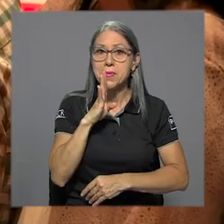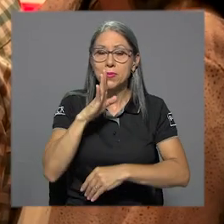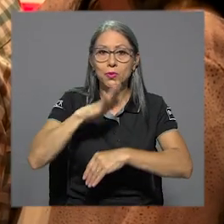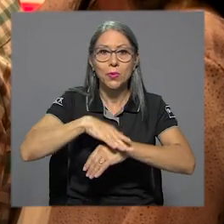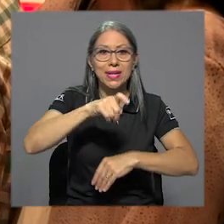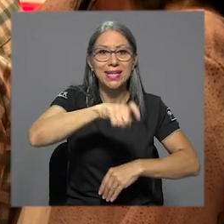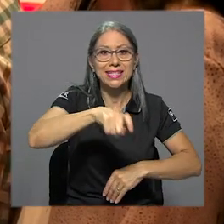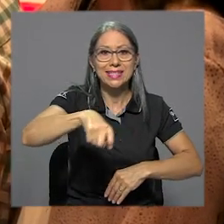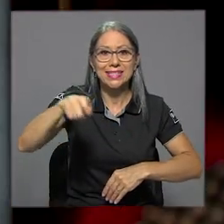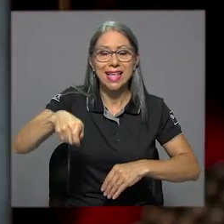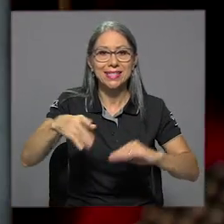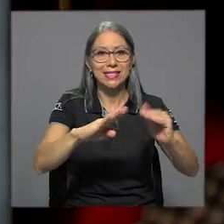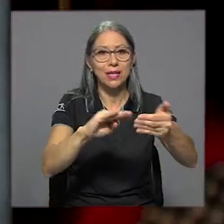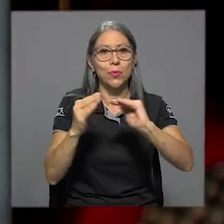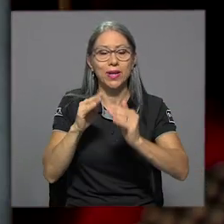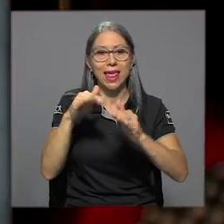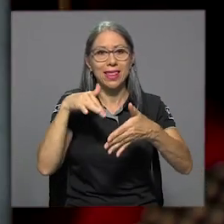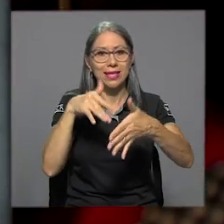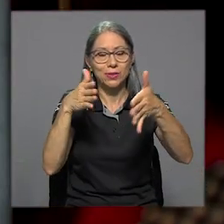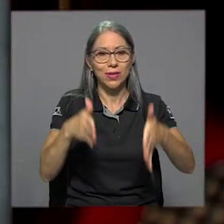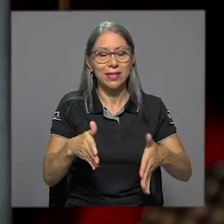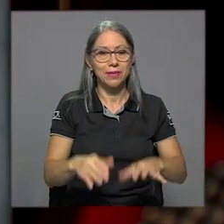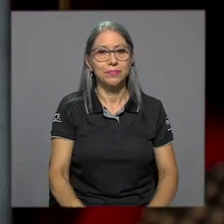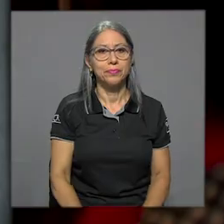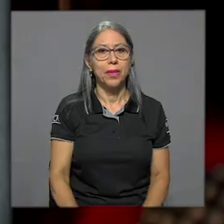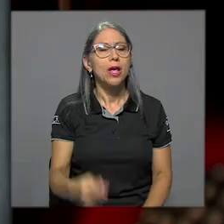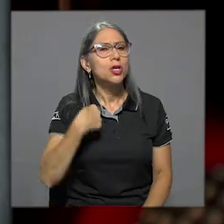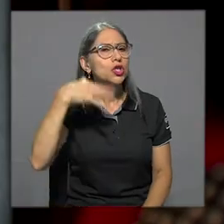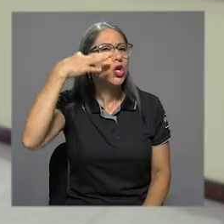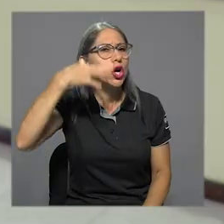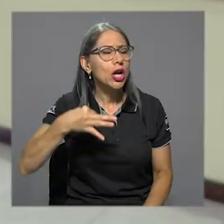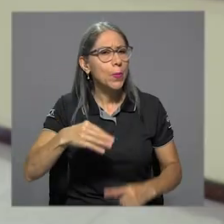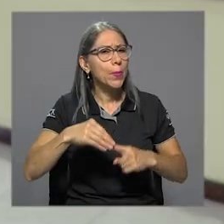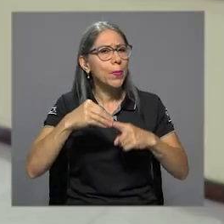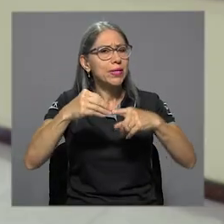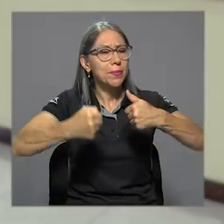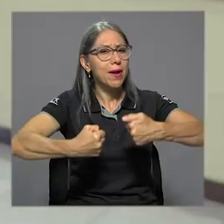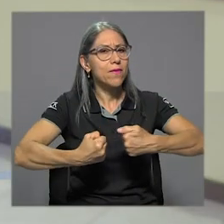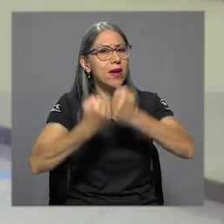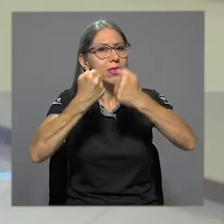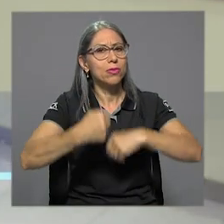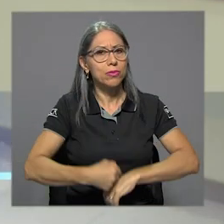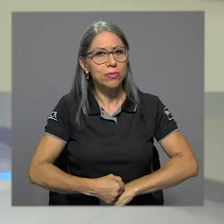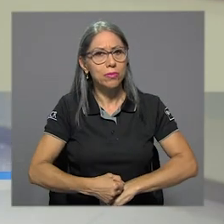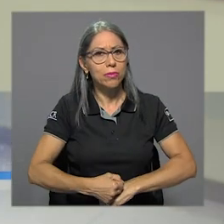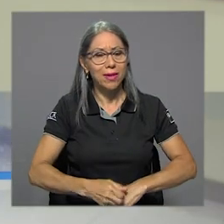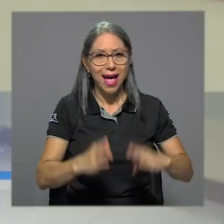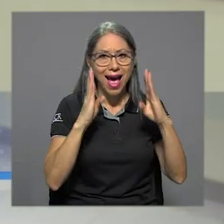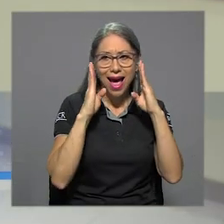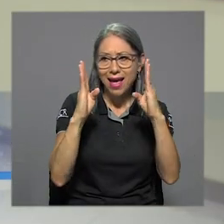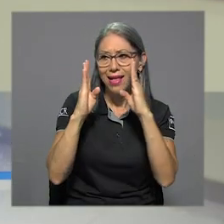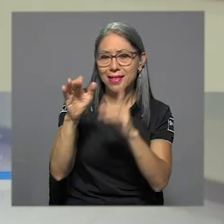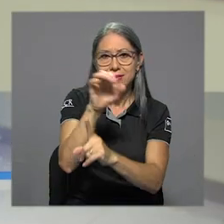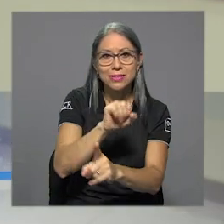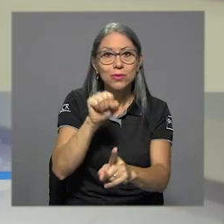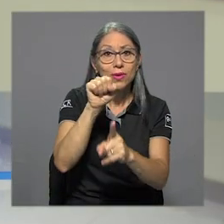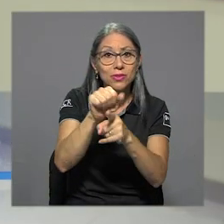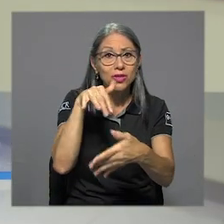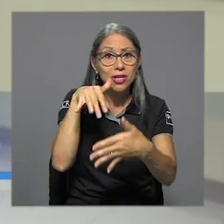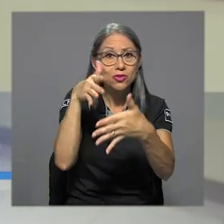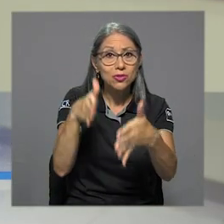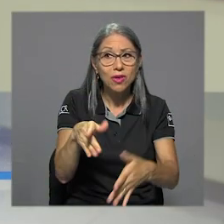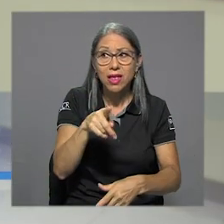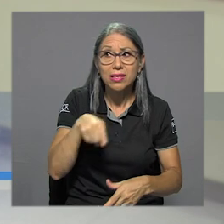sobre las necesidades de la comunidad estudiantil. Bueno, yo creo que el principal reto es atender la situación de los